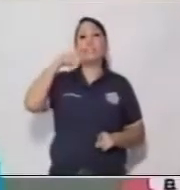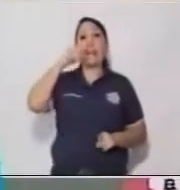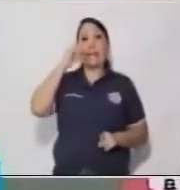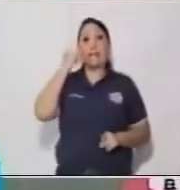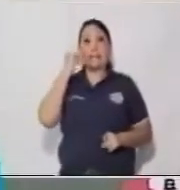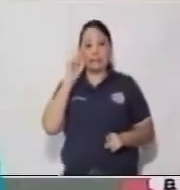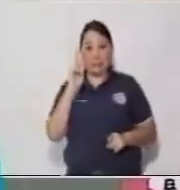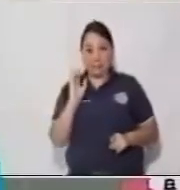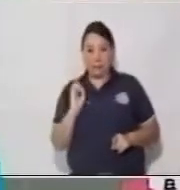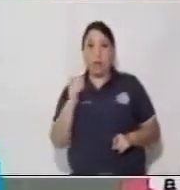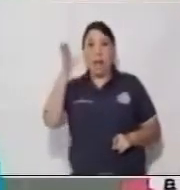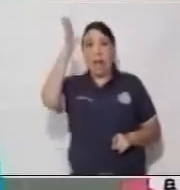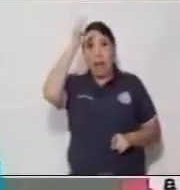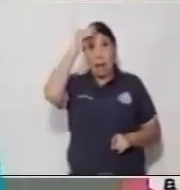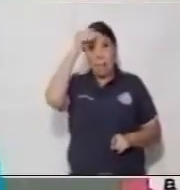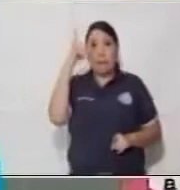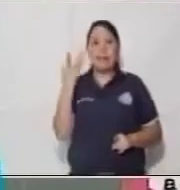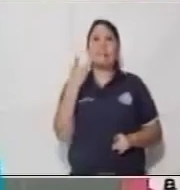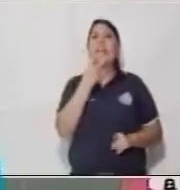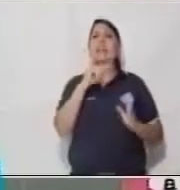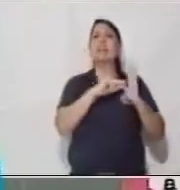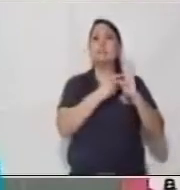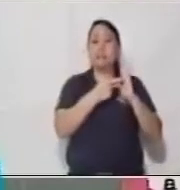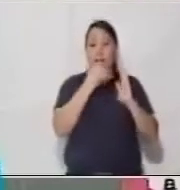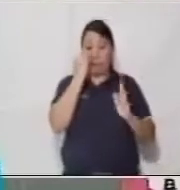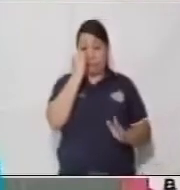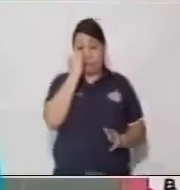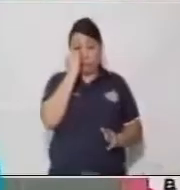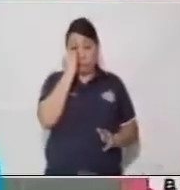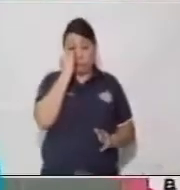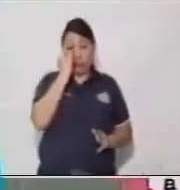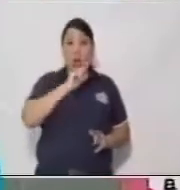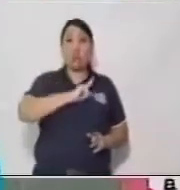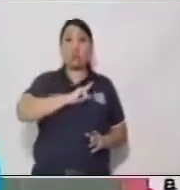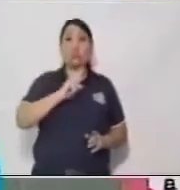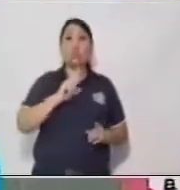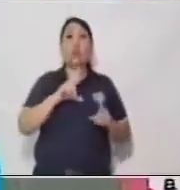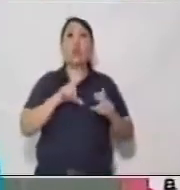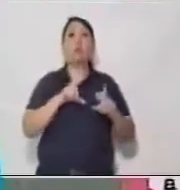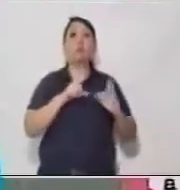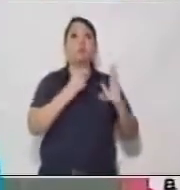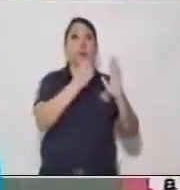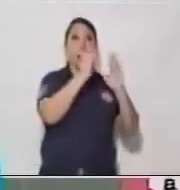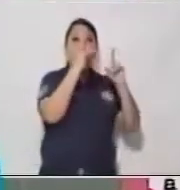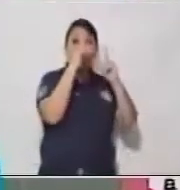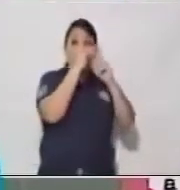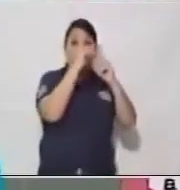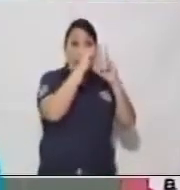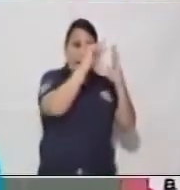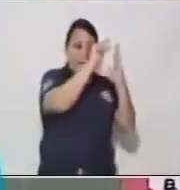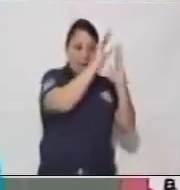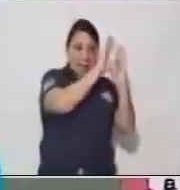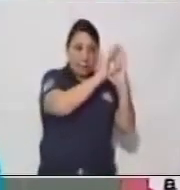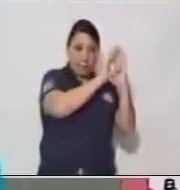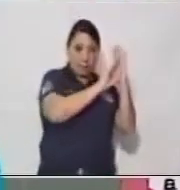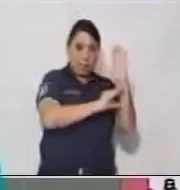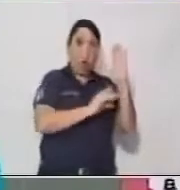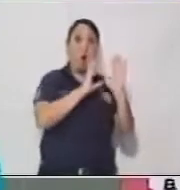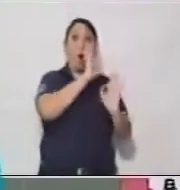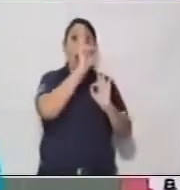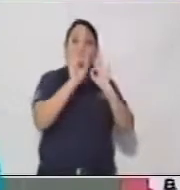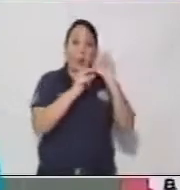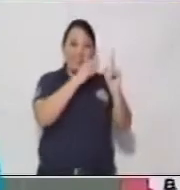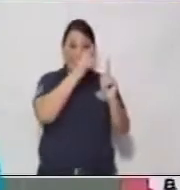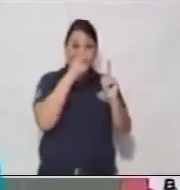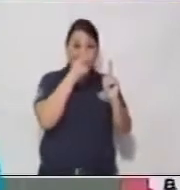definición del sustantivo. El la clase de palabras que dan nombre o identifican